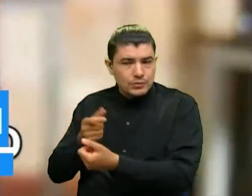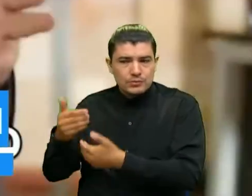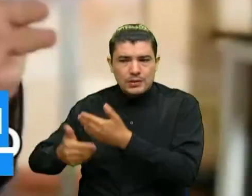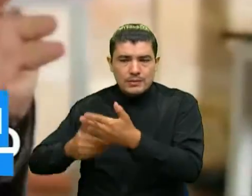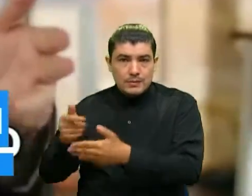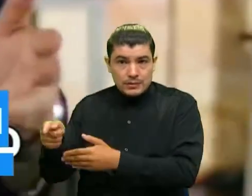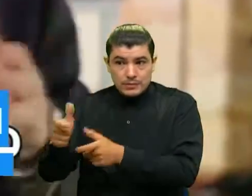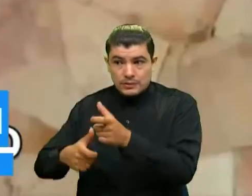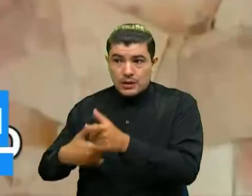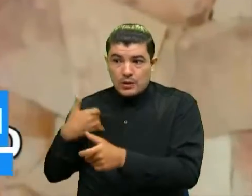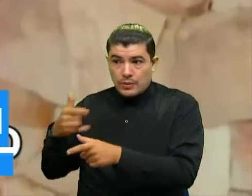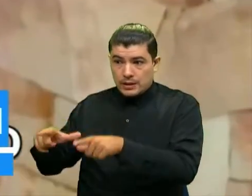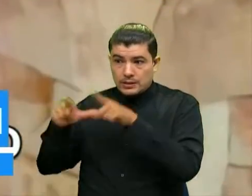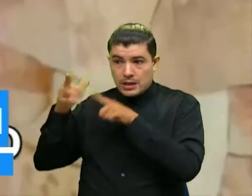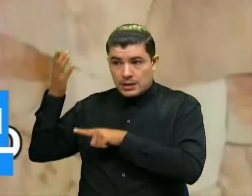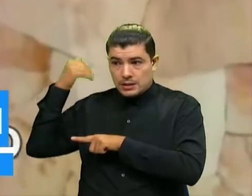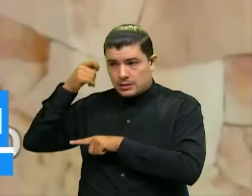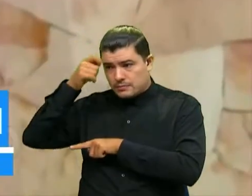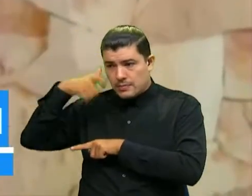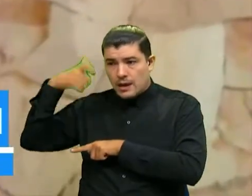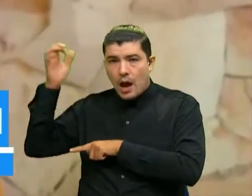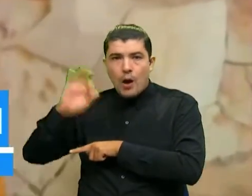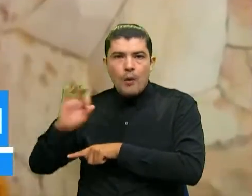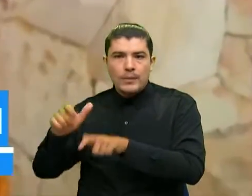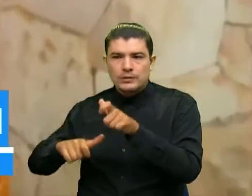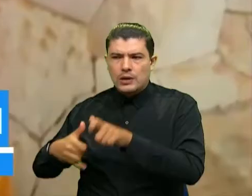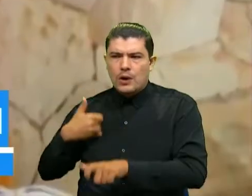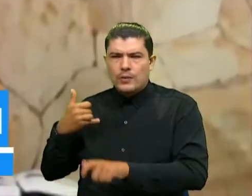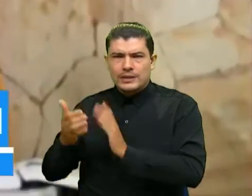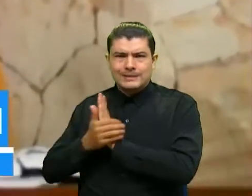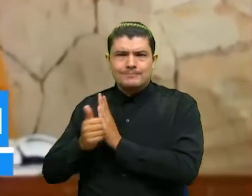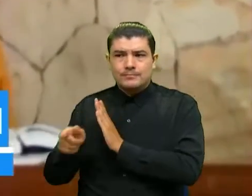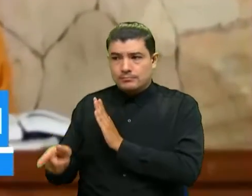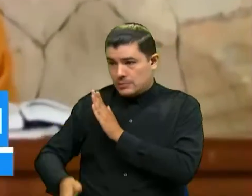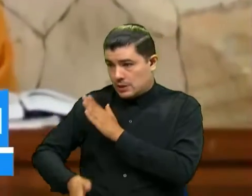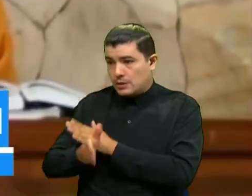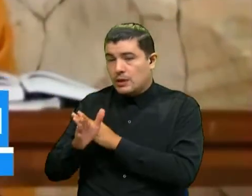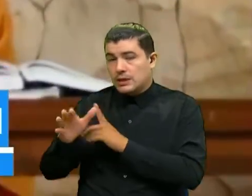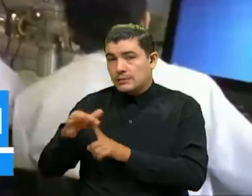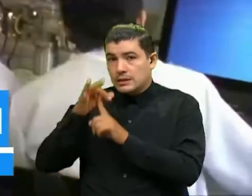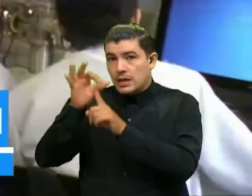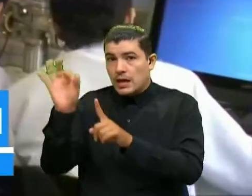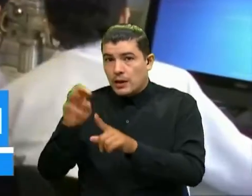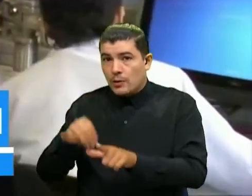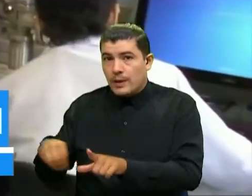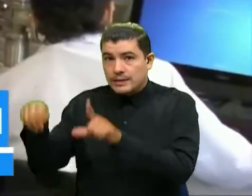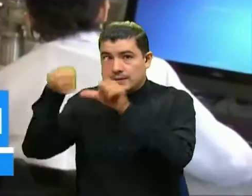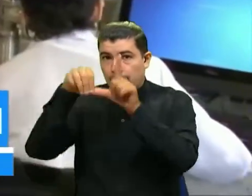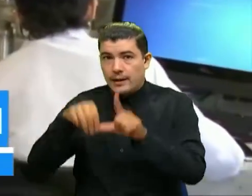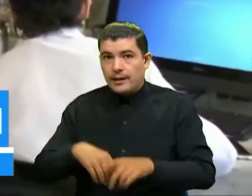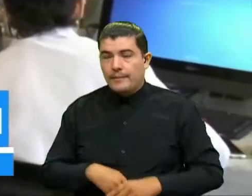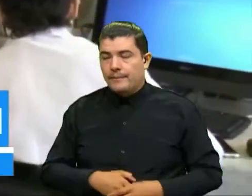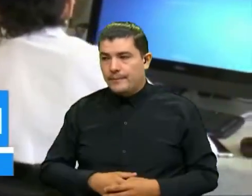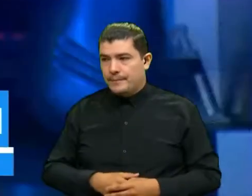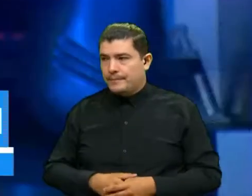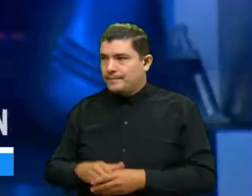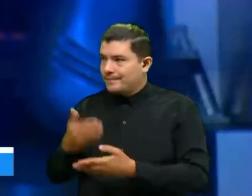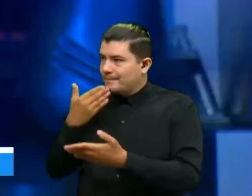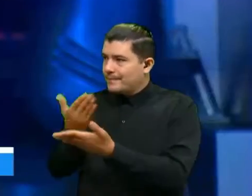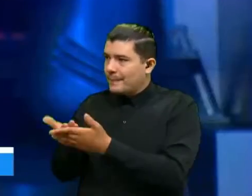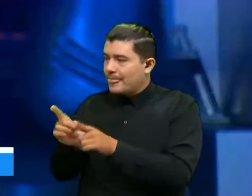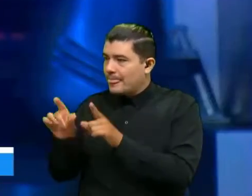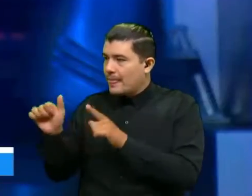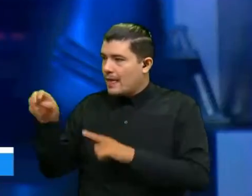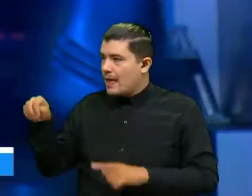talentos y sobre todo continuar ese proceso de formación a nivel de maestrero explotado de nuestros estudiantes gracias doctora Ana